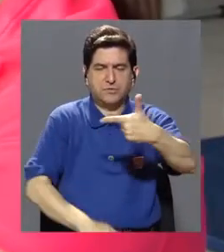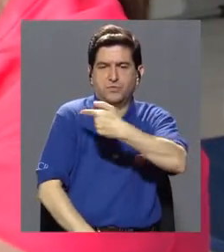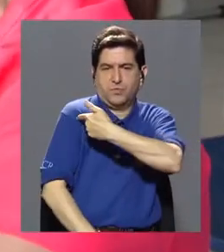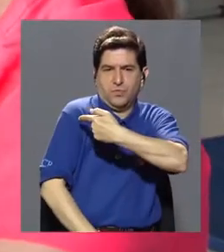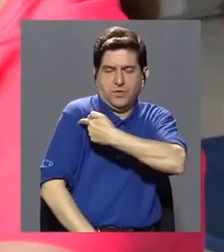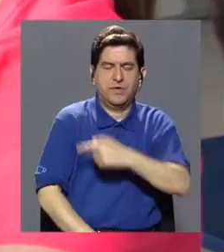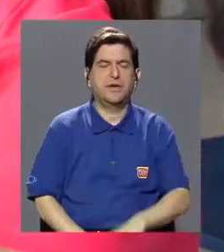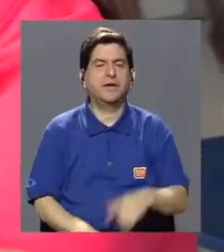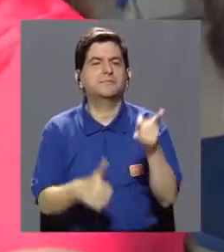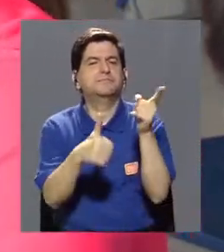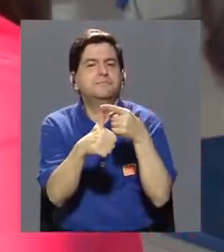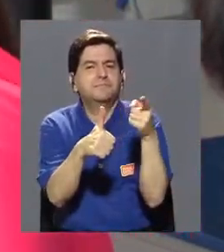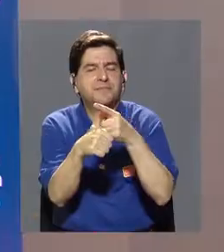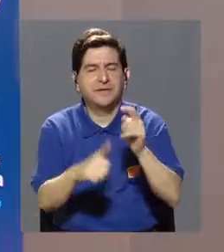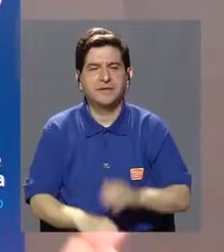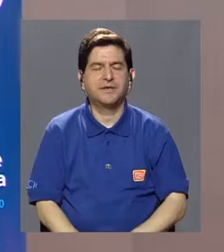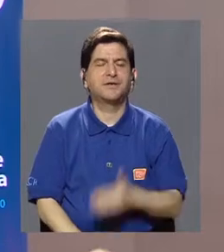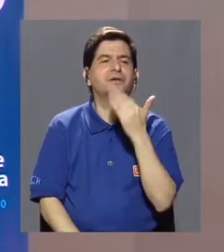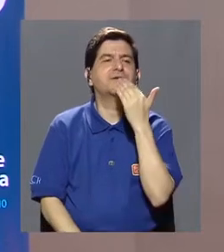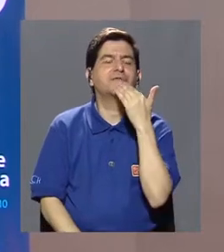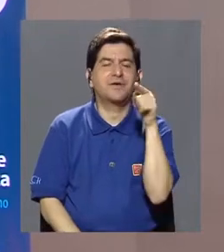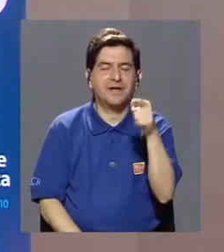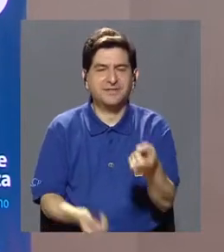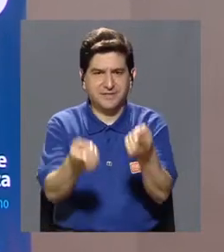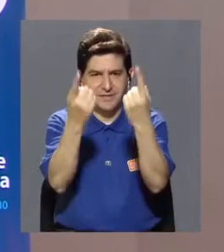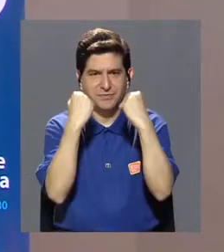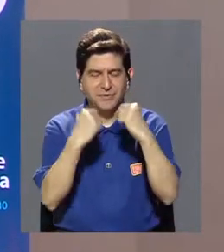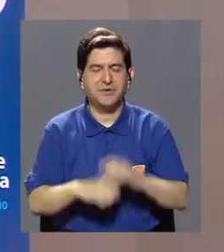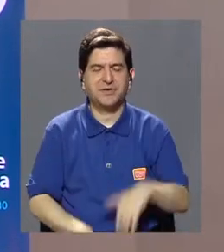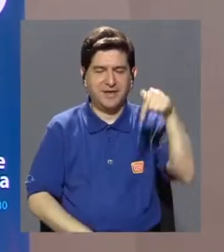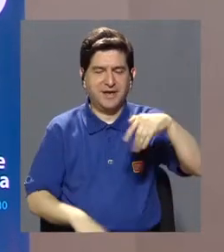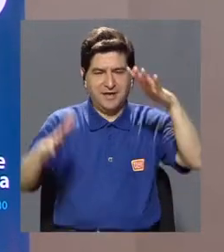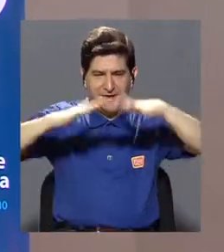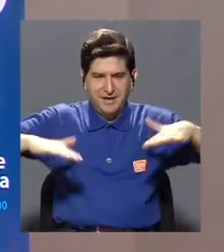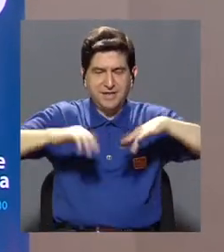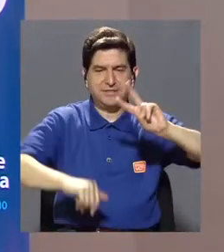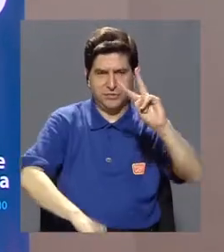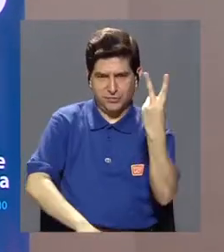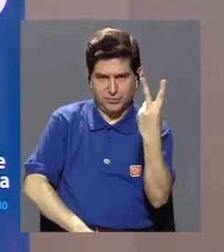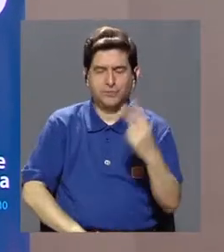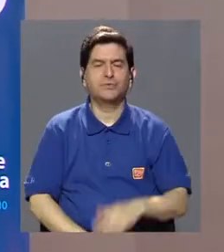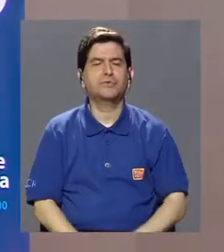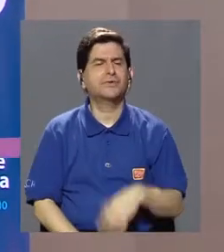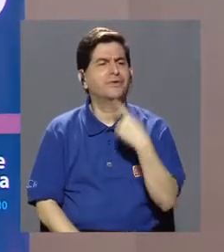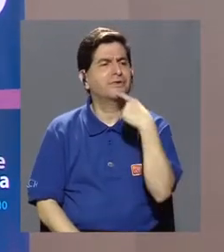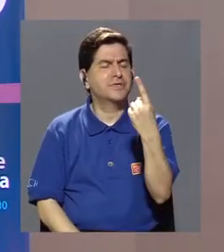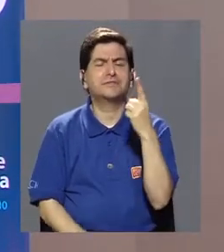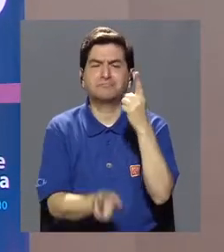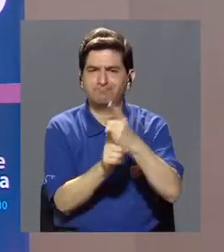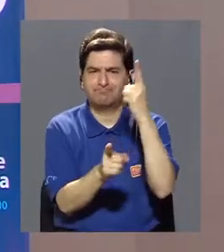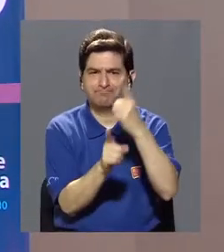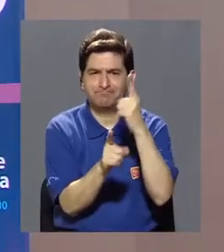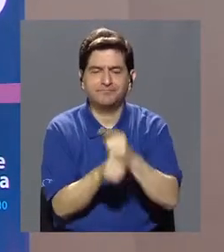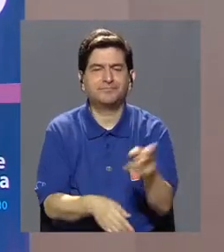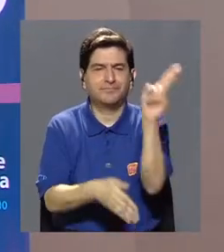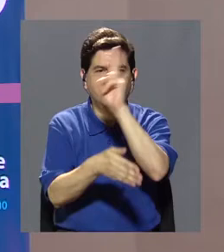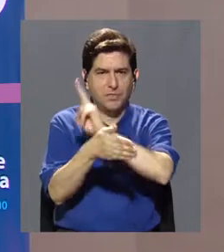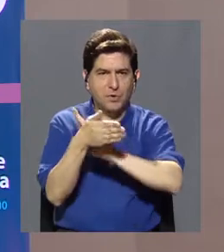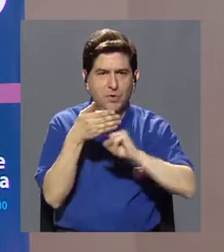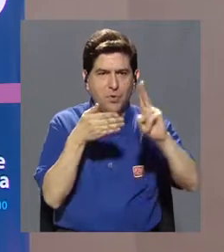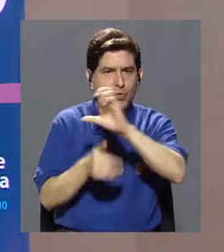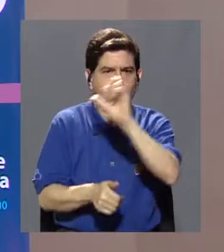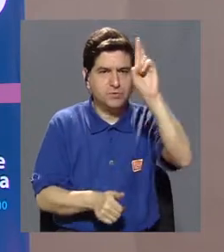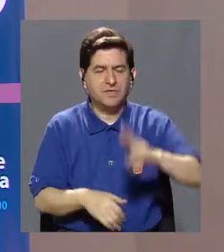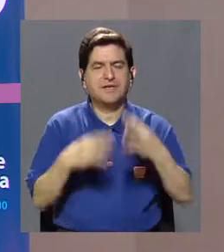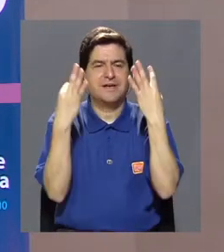Enfermería. Primero que nada, agradecerles por estar aquí y por el espacio. Segundo, bueno, decirles que efectivamente la Universidad de